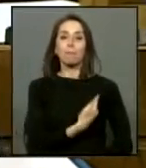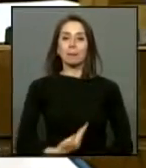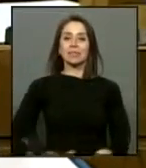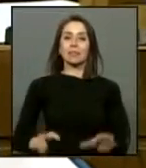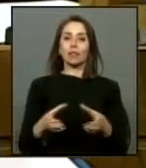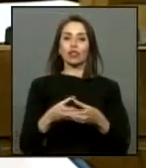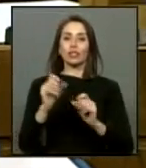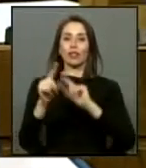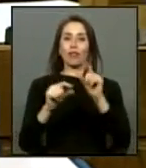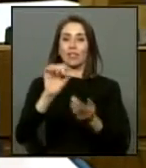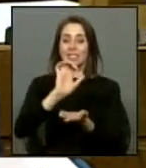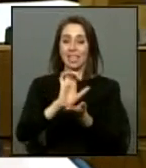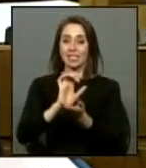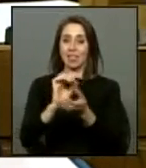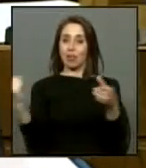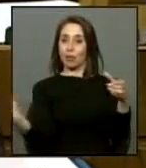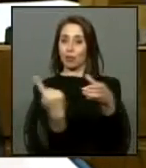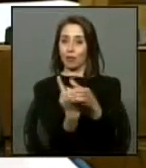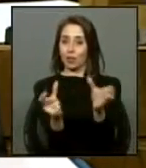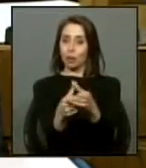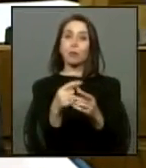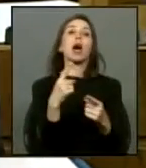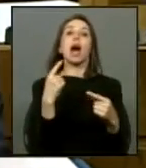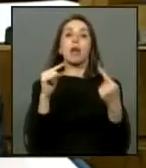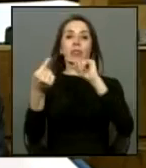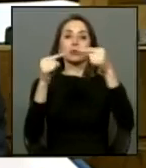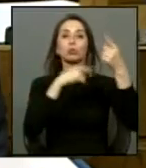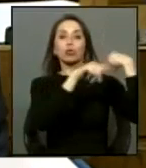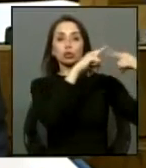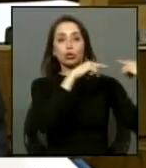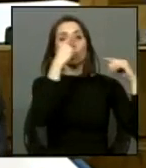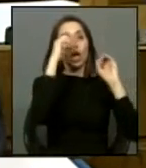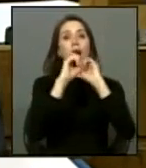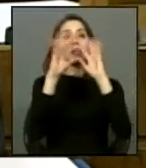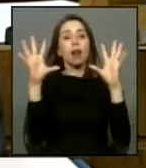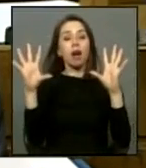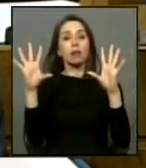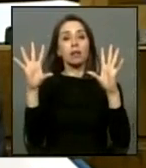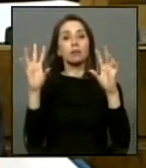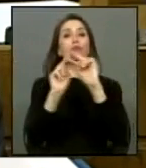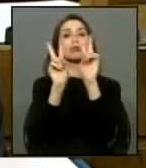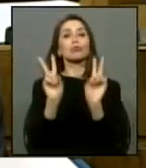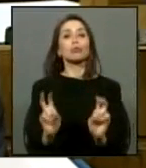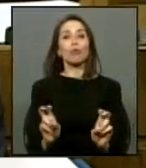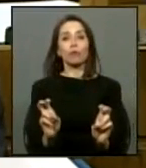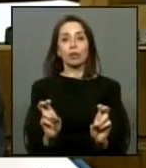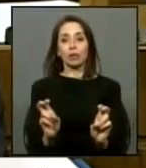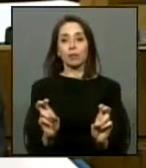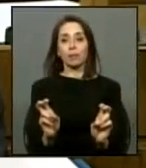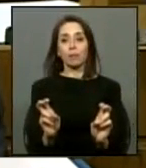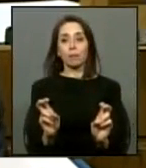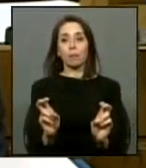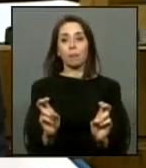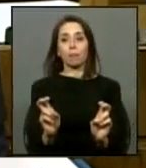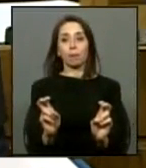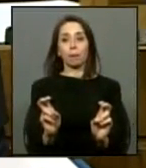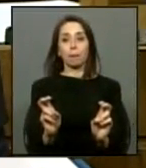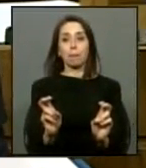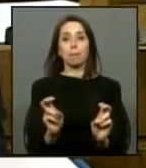consejo de defensa del estado hay una discusión histórica que ya está clara que con respecto a acciones